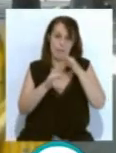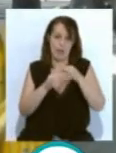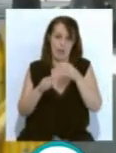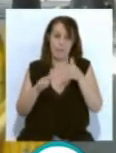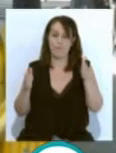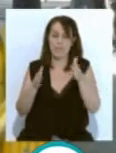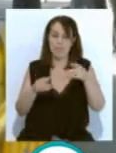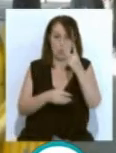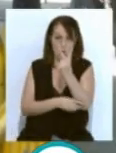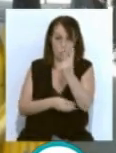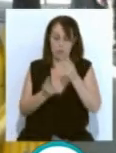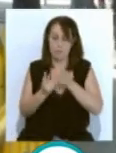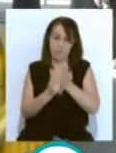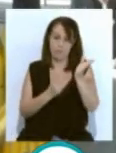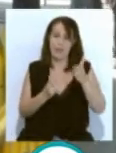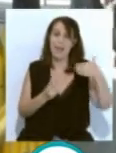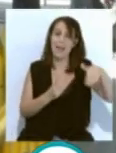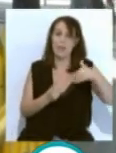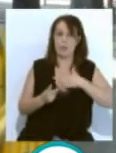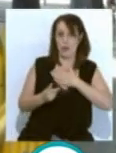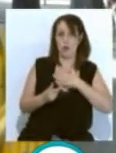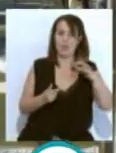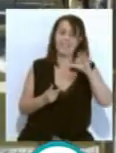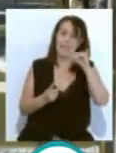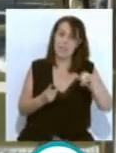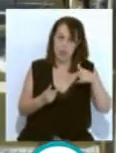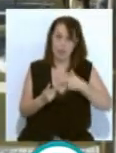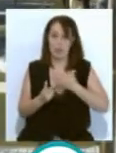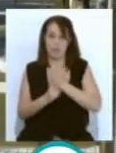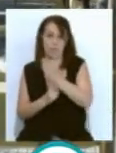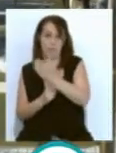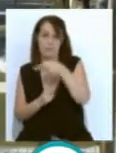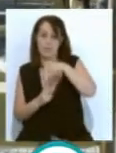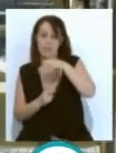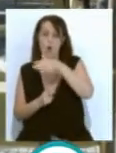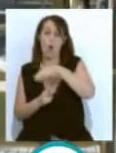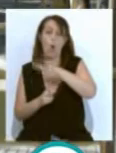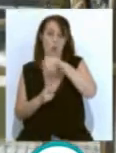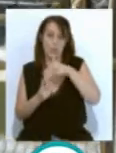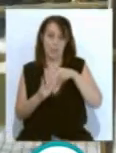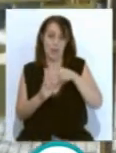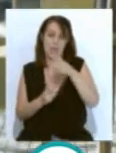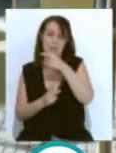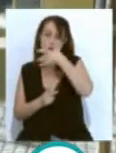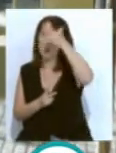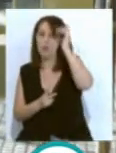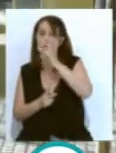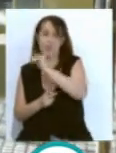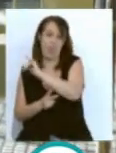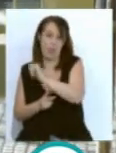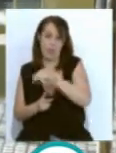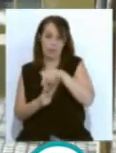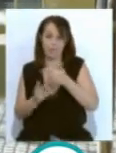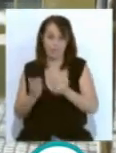fases. Primero, entre la calle Cristóbal Colón y Sánchez Barca y Tegui. Y después, entre esta última vía y Rubio y Díaz, donde estos